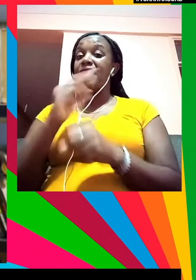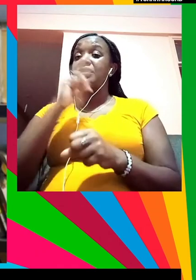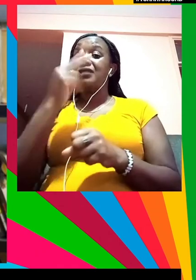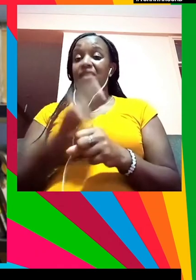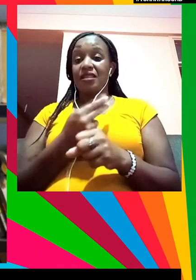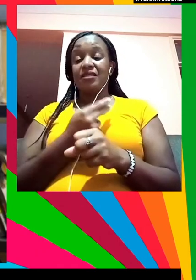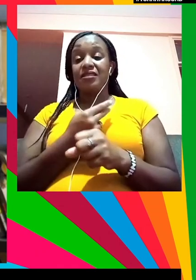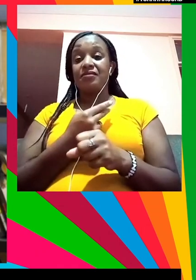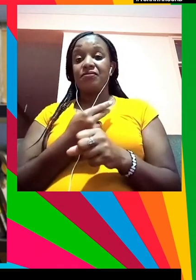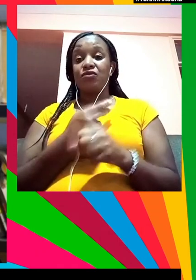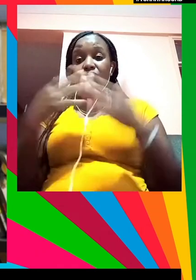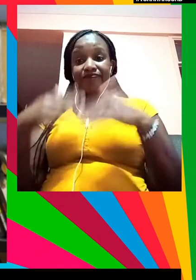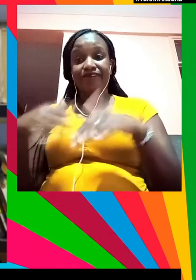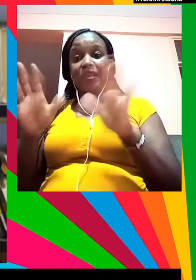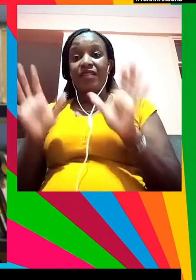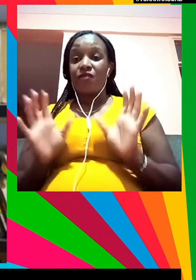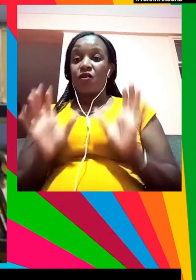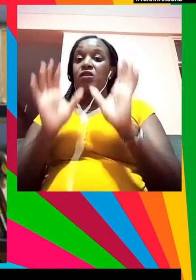que nos fuerza